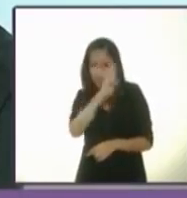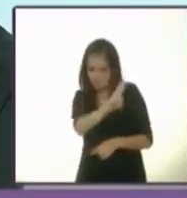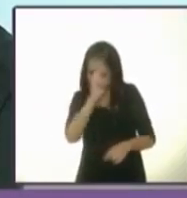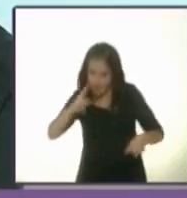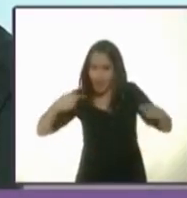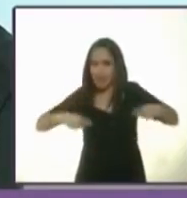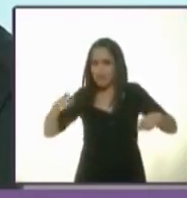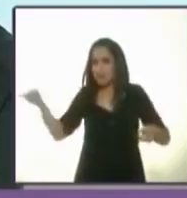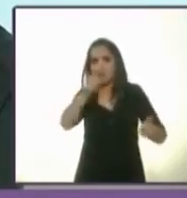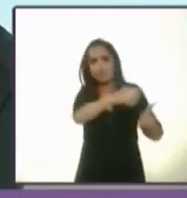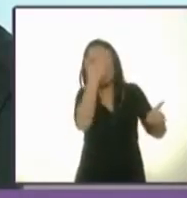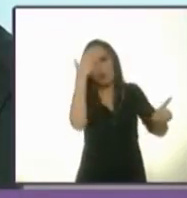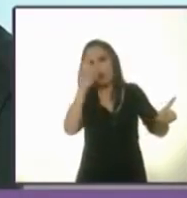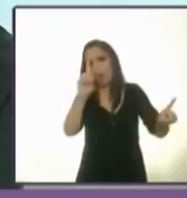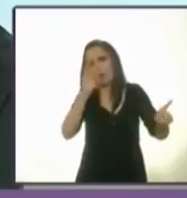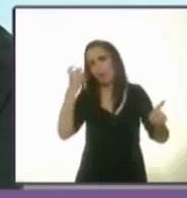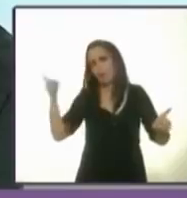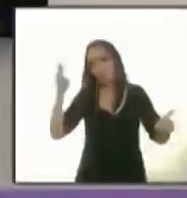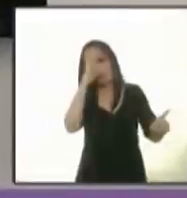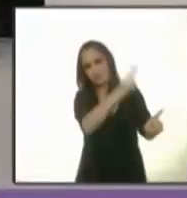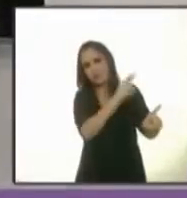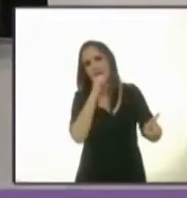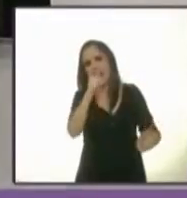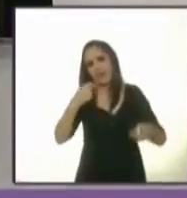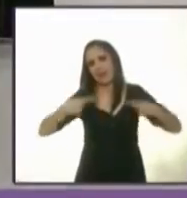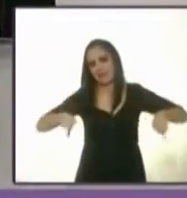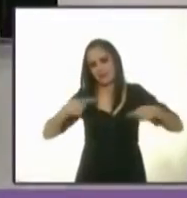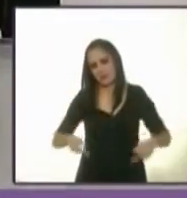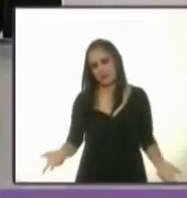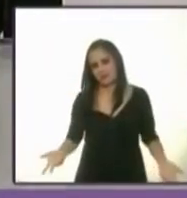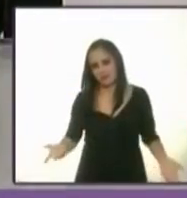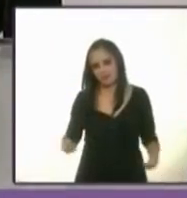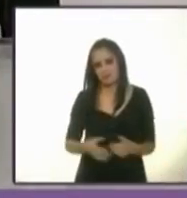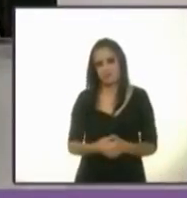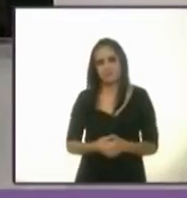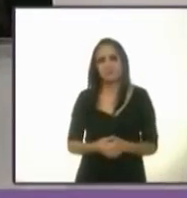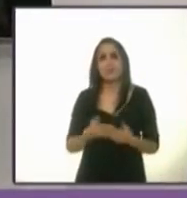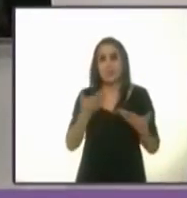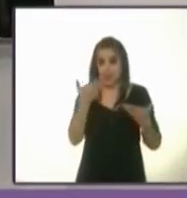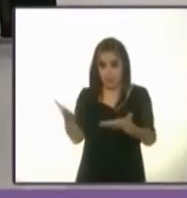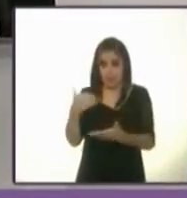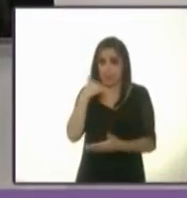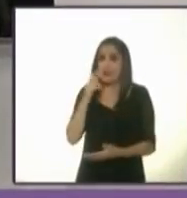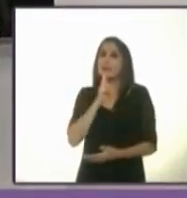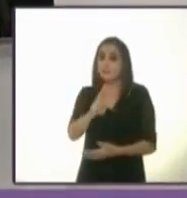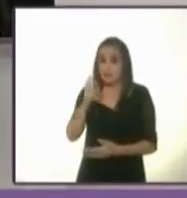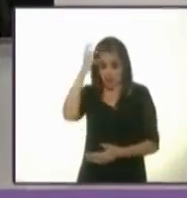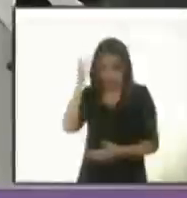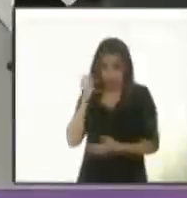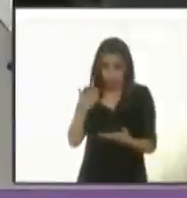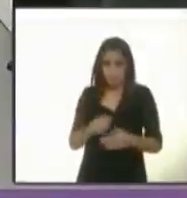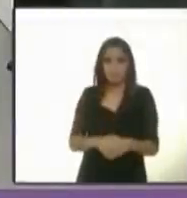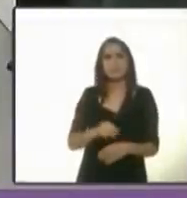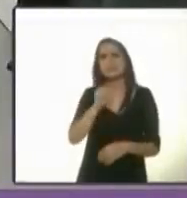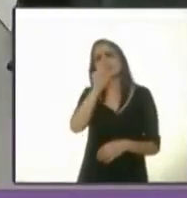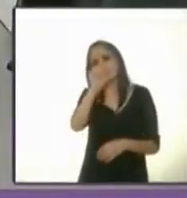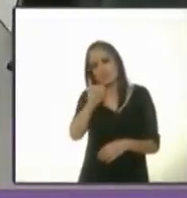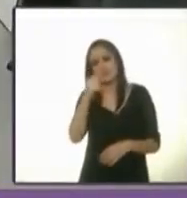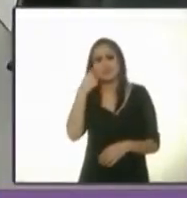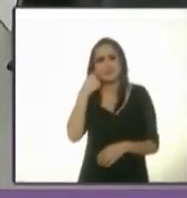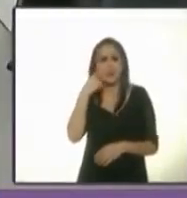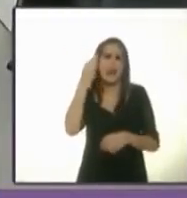No los conoces, por eso no los respetas. Gracias. Gracias, candidata. Para cerrar este círculo, ¿le gustaría responderle, candidata Claudia Sheinbaum? Sí, aquí está